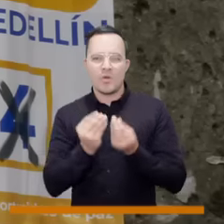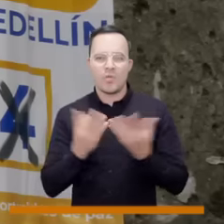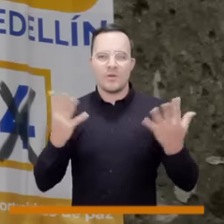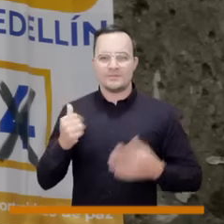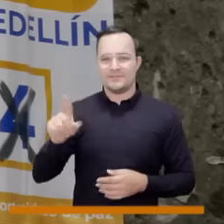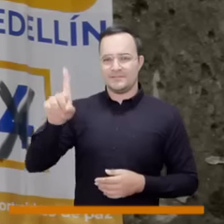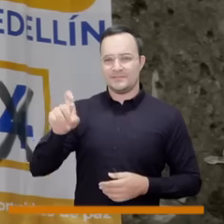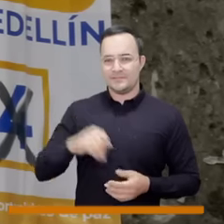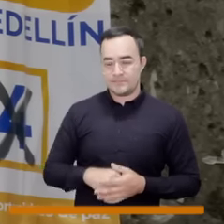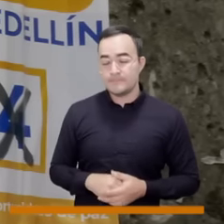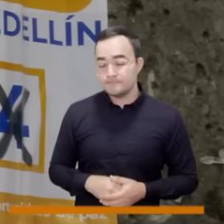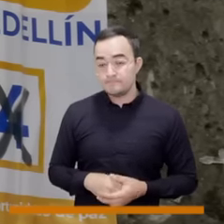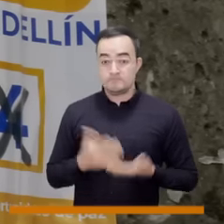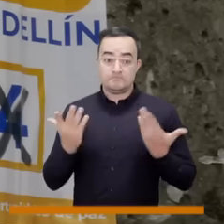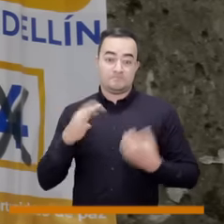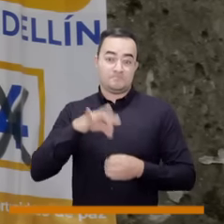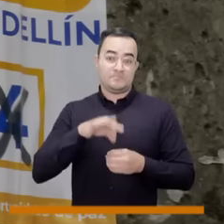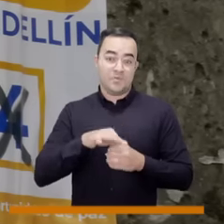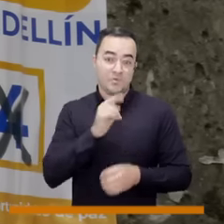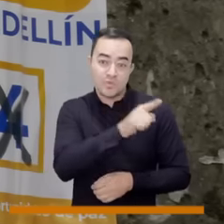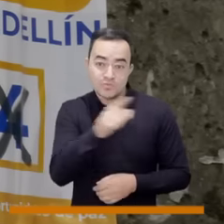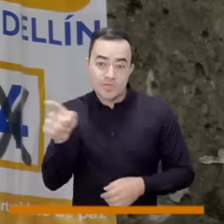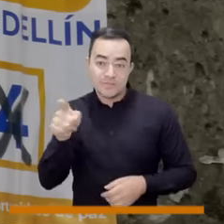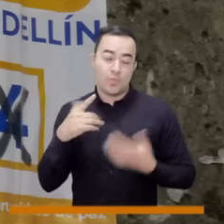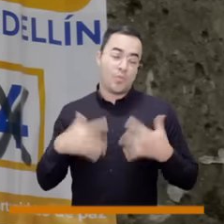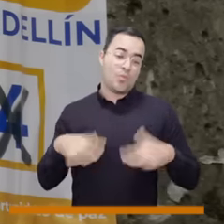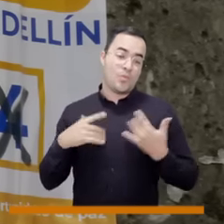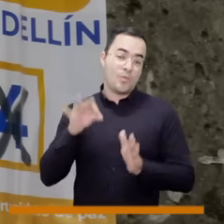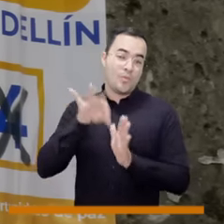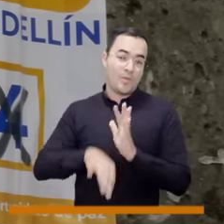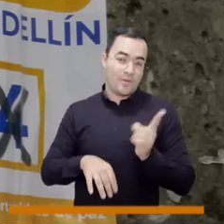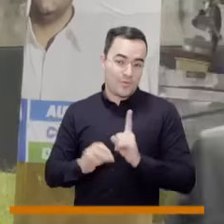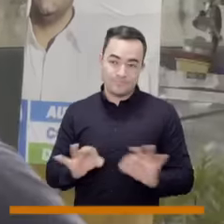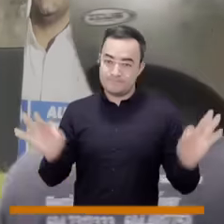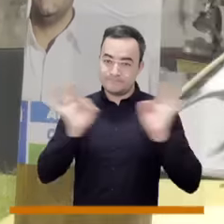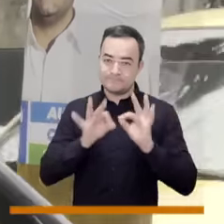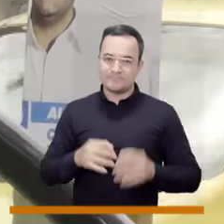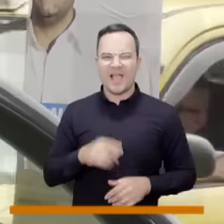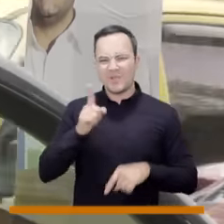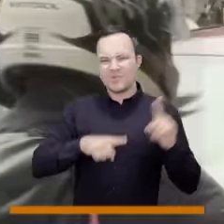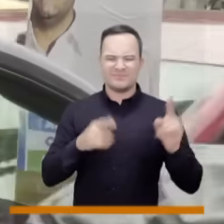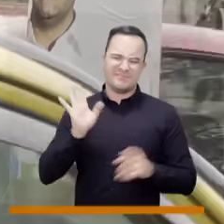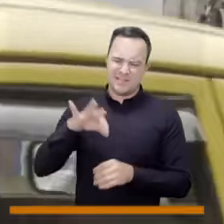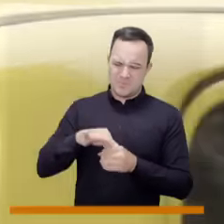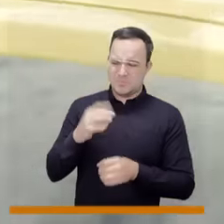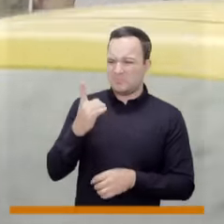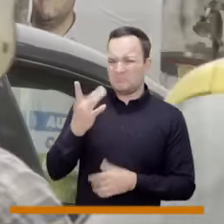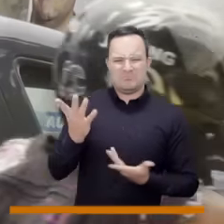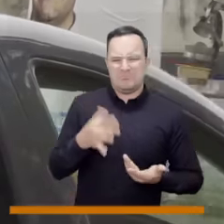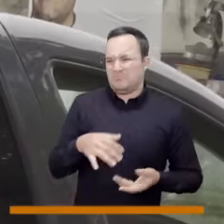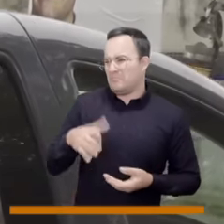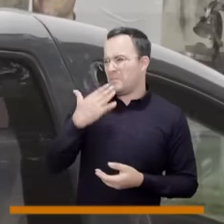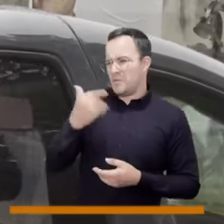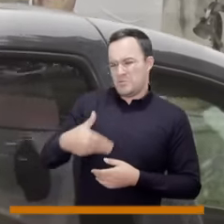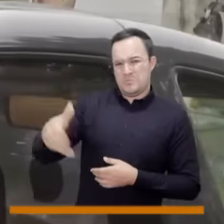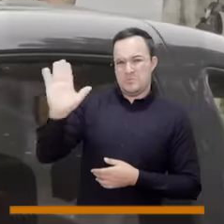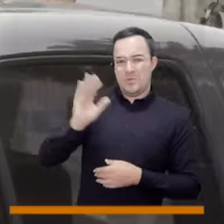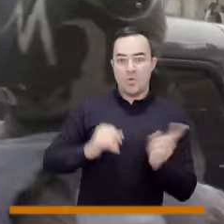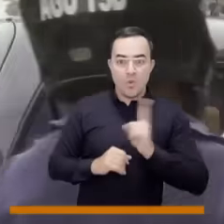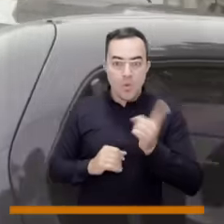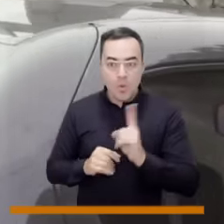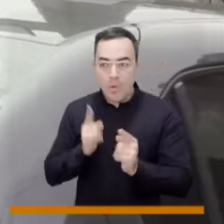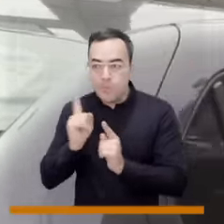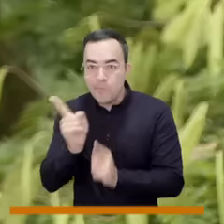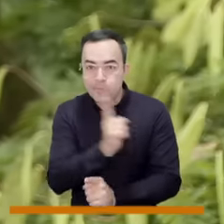están disputándose la alcaldía de la ciudad de Medellín y su voto será fundamental, a veces la gente dice hay un